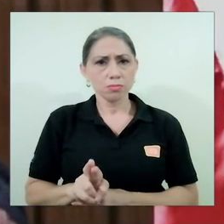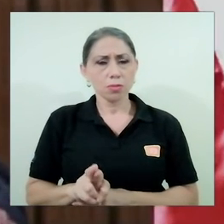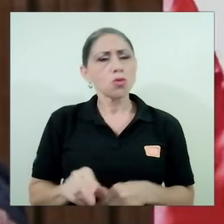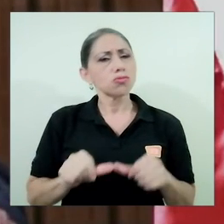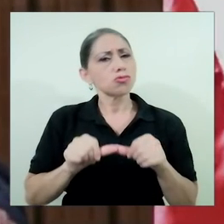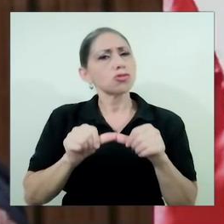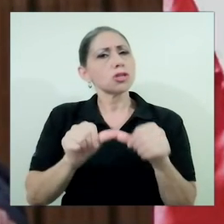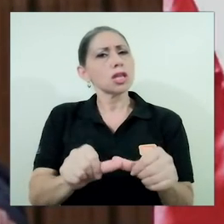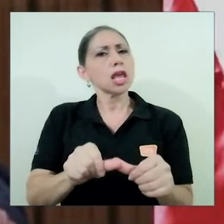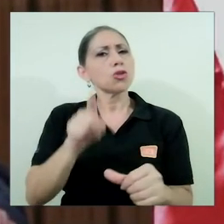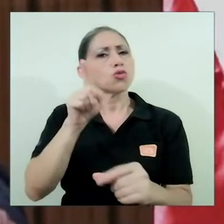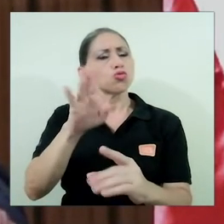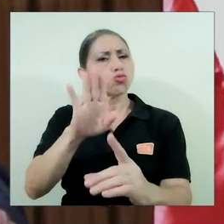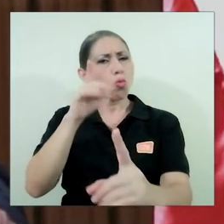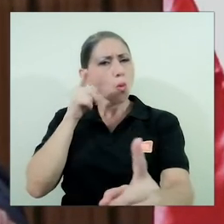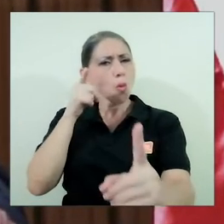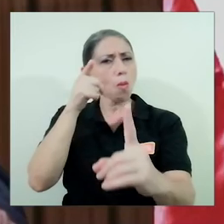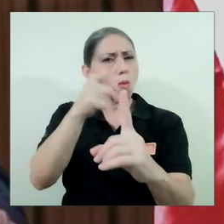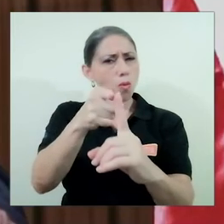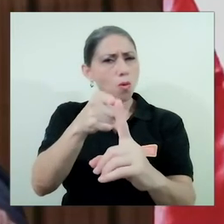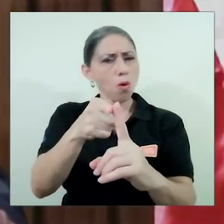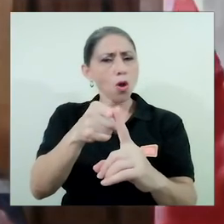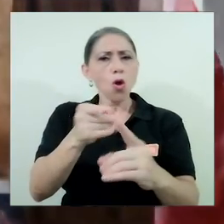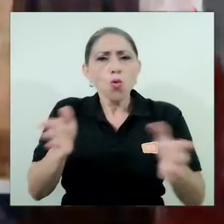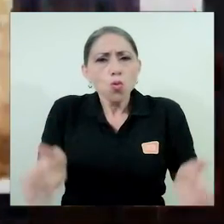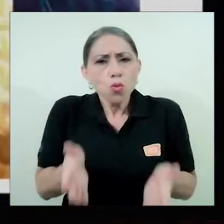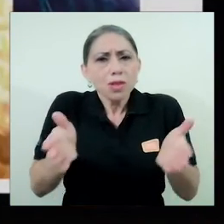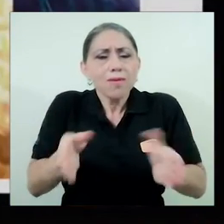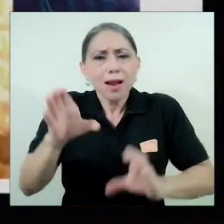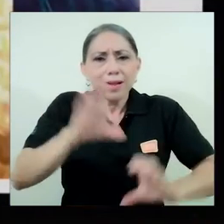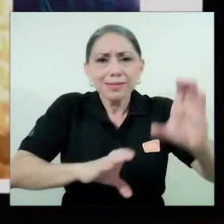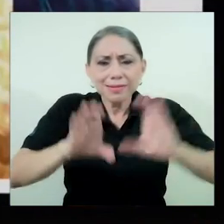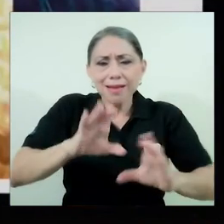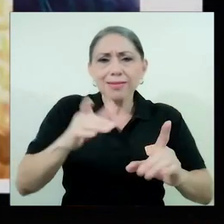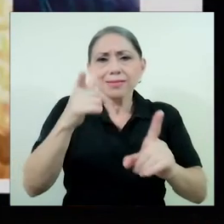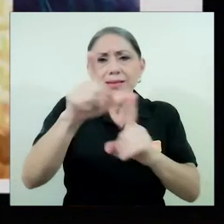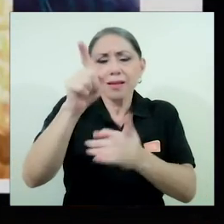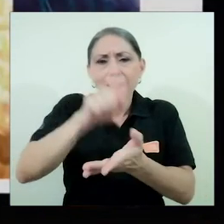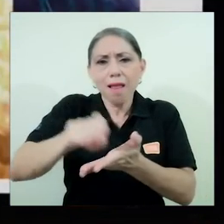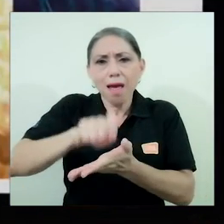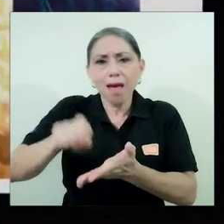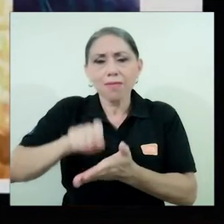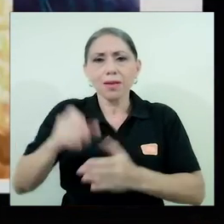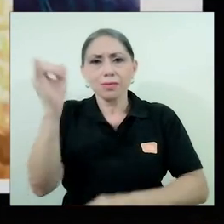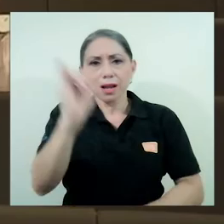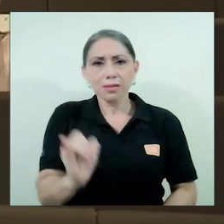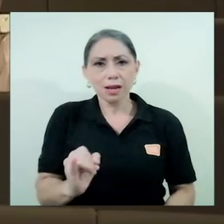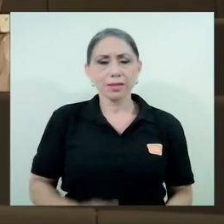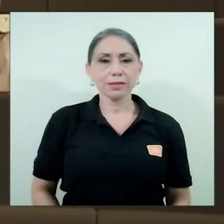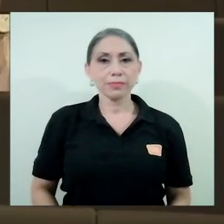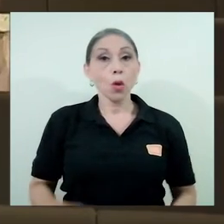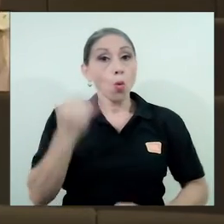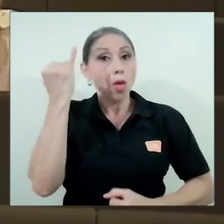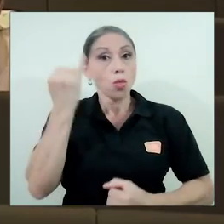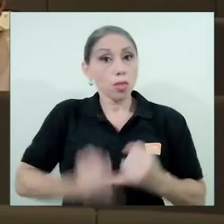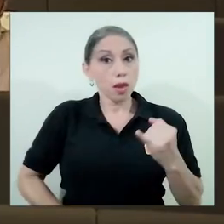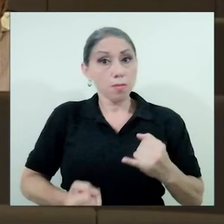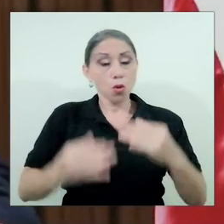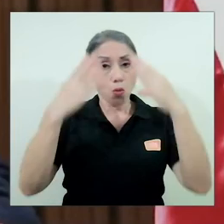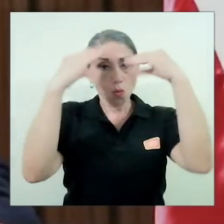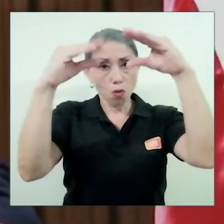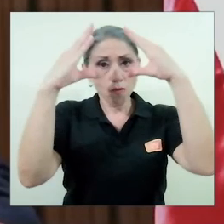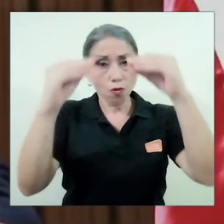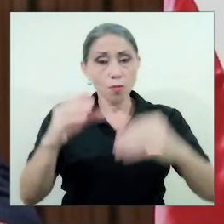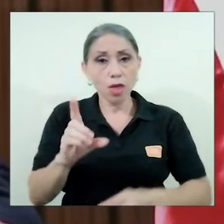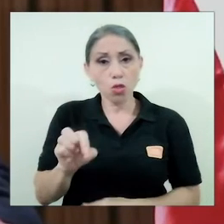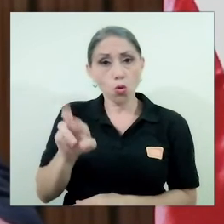siguiendo su misión con la que fue concebida, cultivar las ciencias, las letras y las artes. Al finalizar el informe,